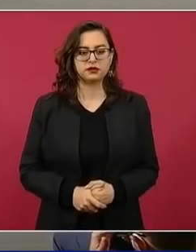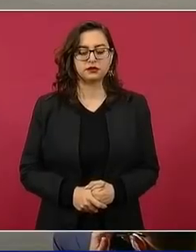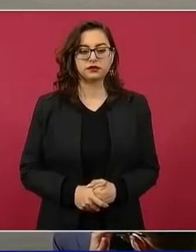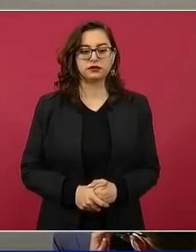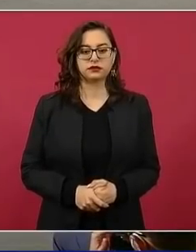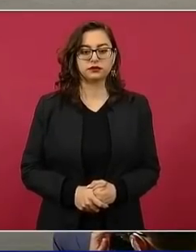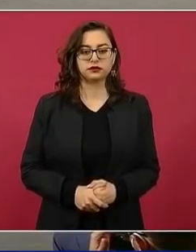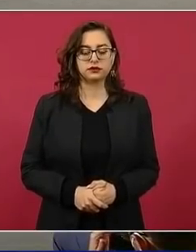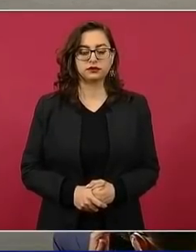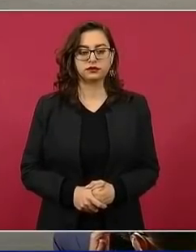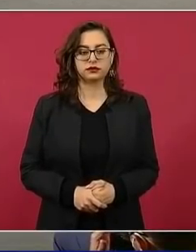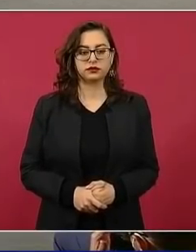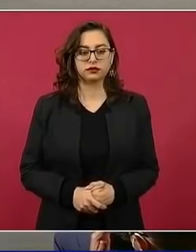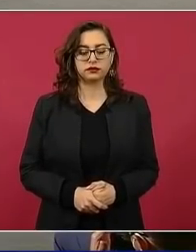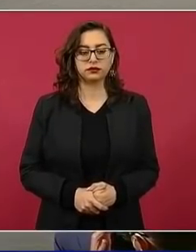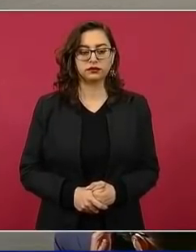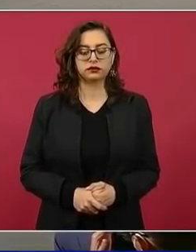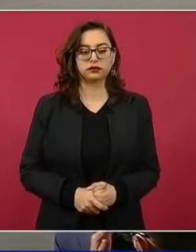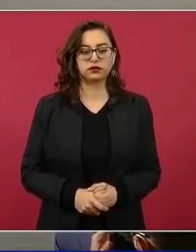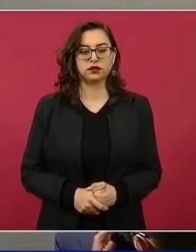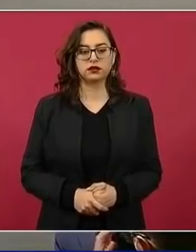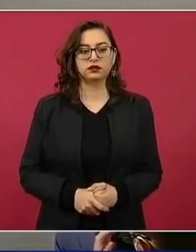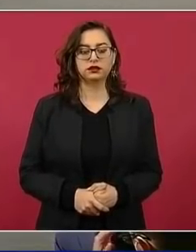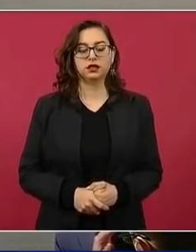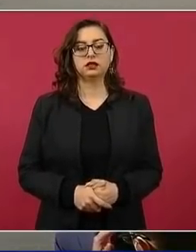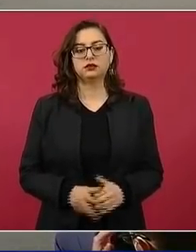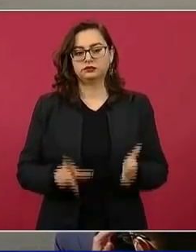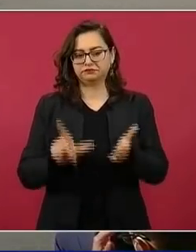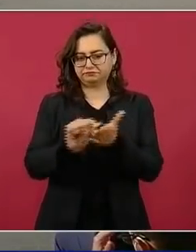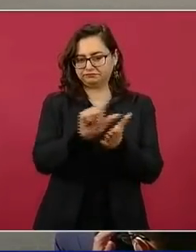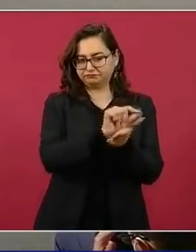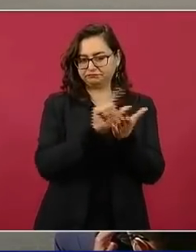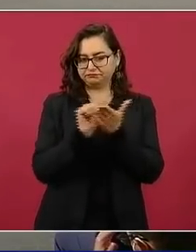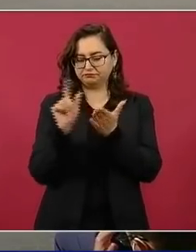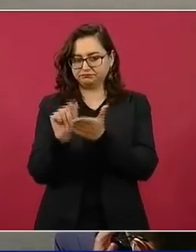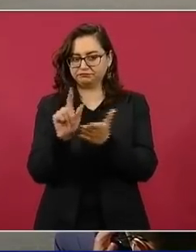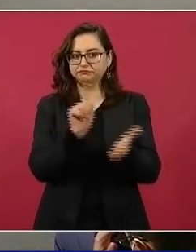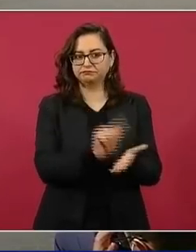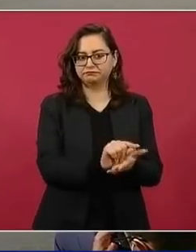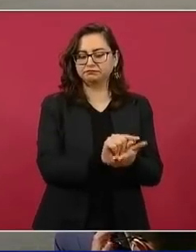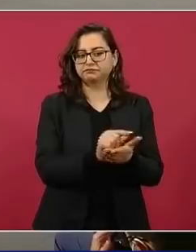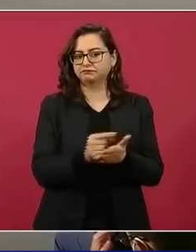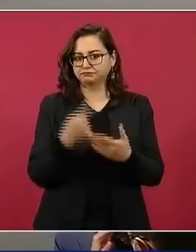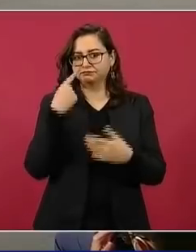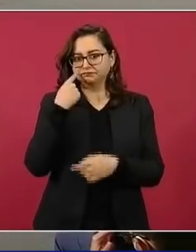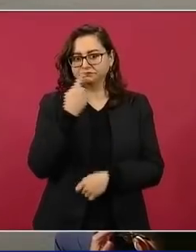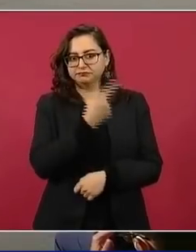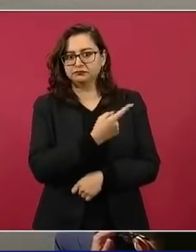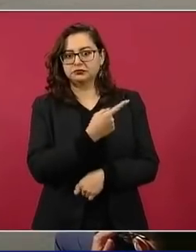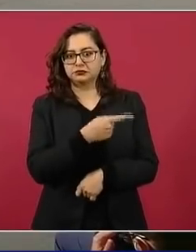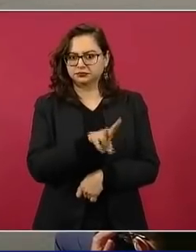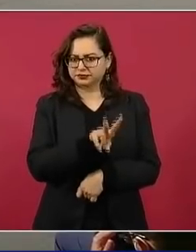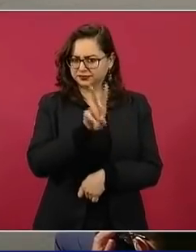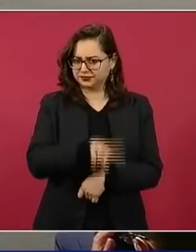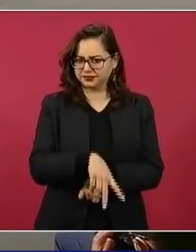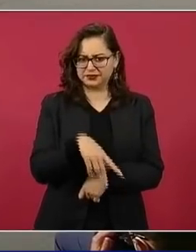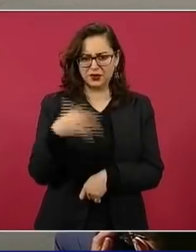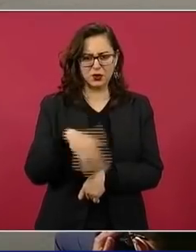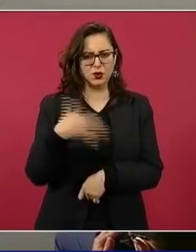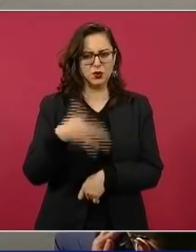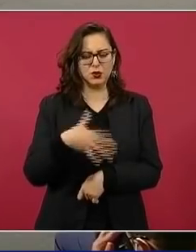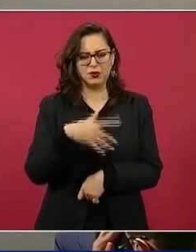En segundo lugar, tenemos otros tres tuits que nos llamaron la atención por lo agresivo de